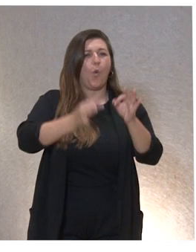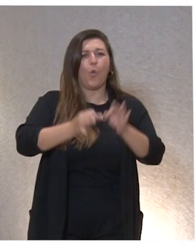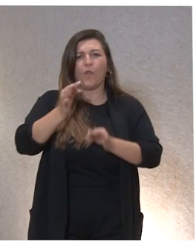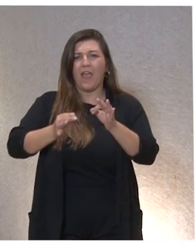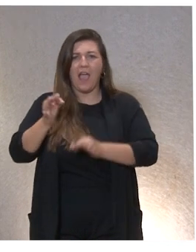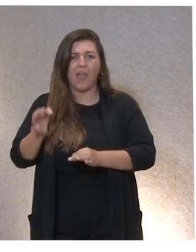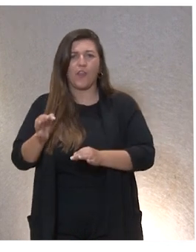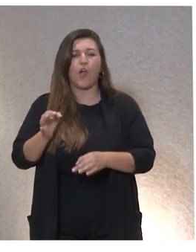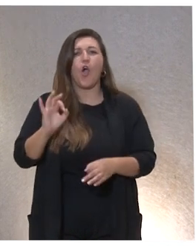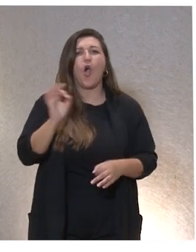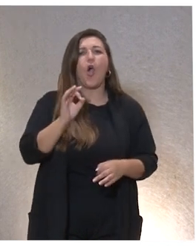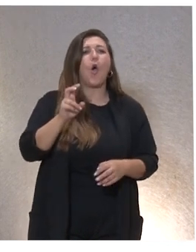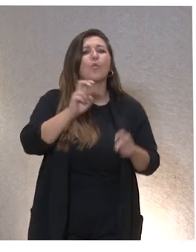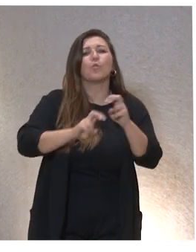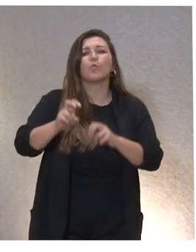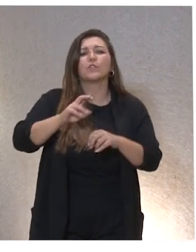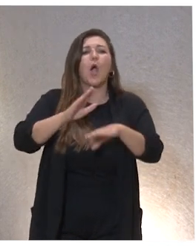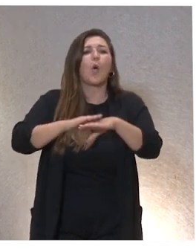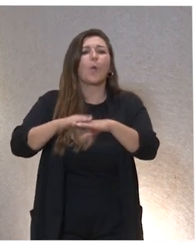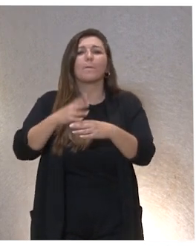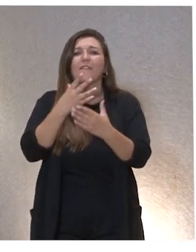o para buscar culpables de errores.